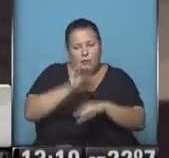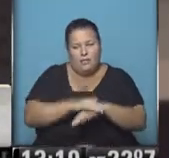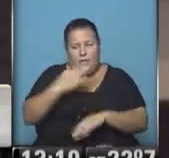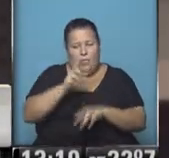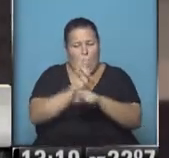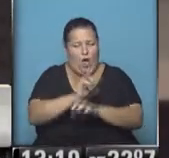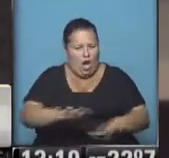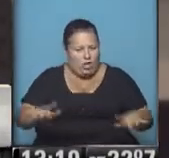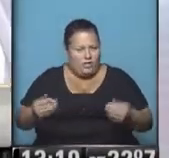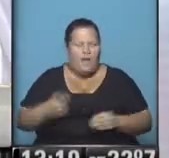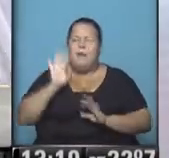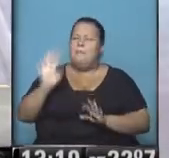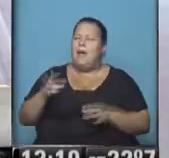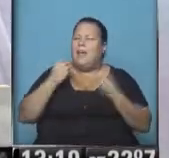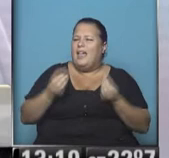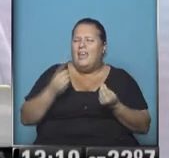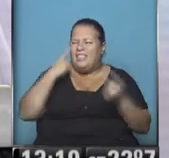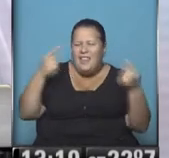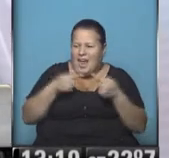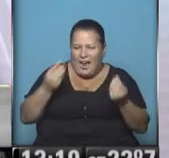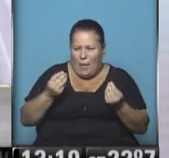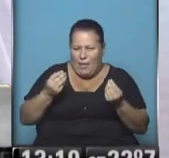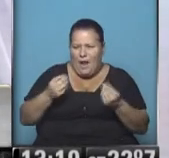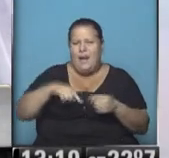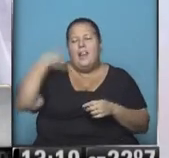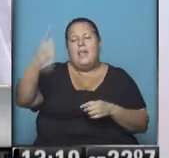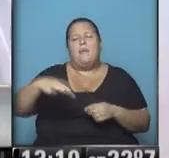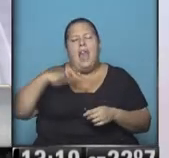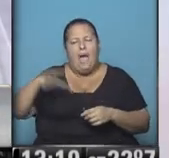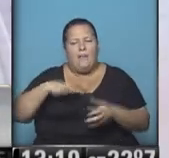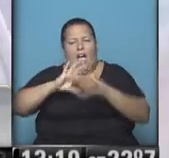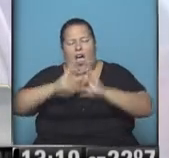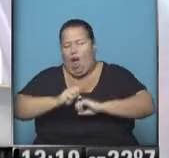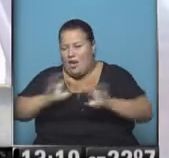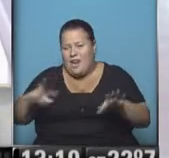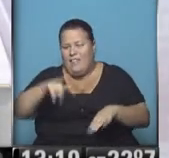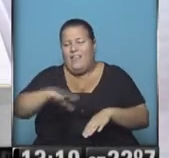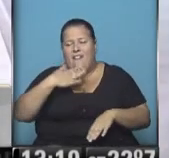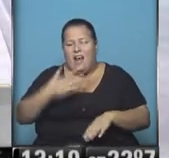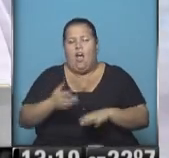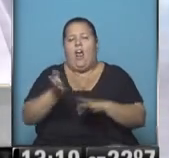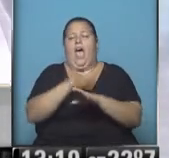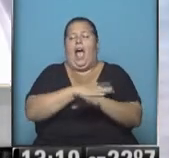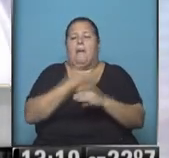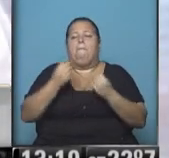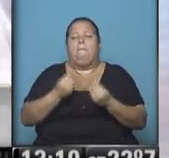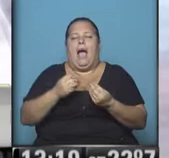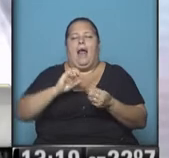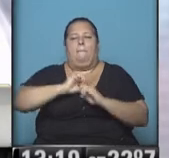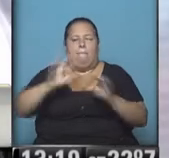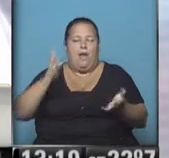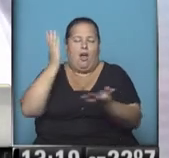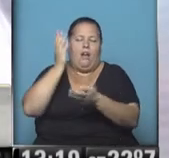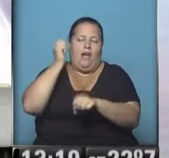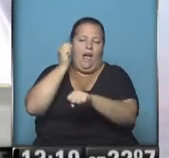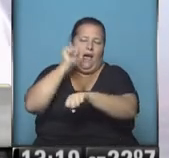de estos chicos. Emilio, ¿qué tendría que ver las consecuencias de vida terribles, trágicas de este nene previamente para morigerar la pena